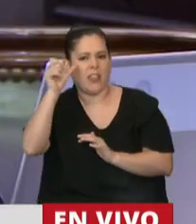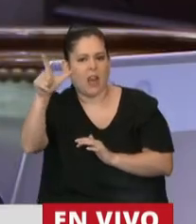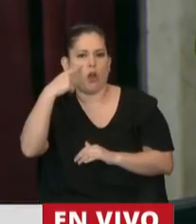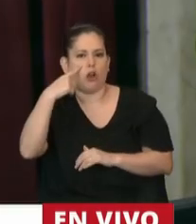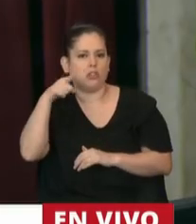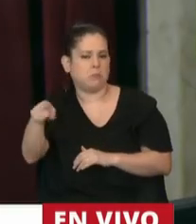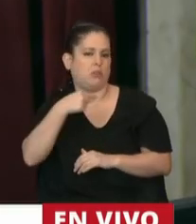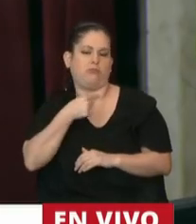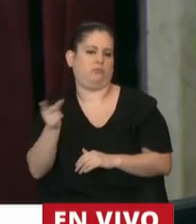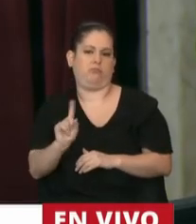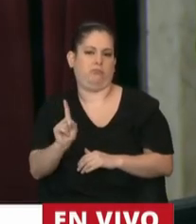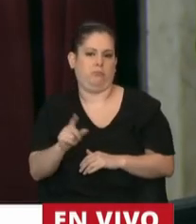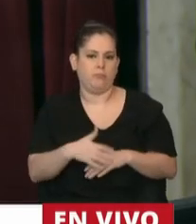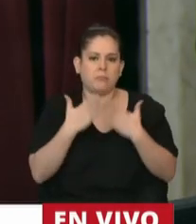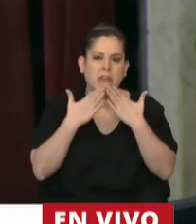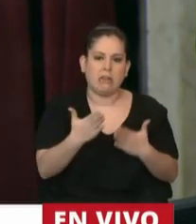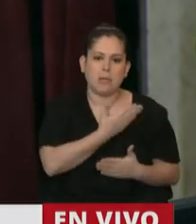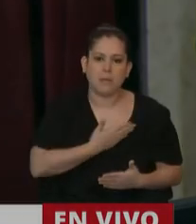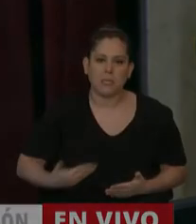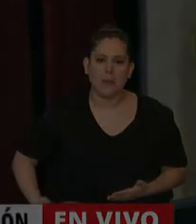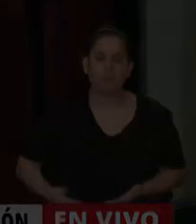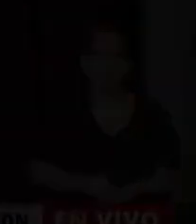Gracias, Diputado del Caño.